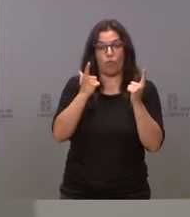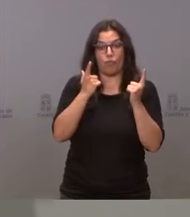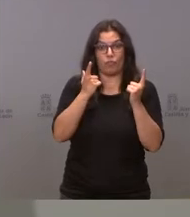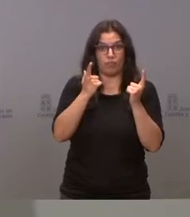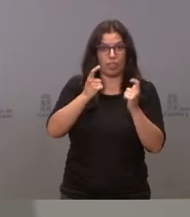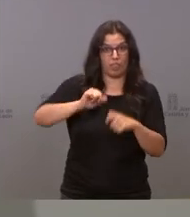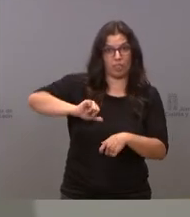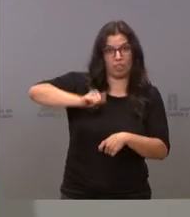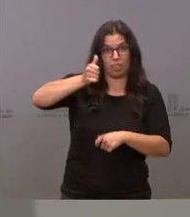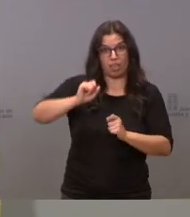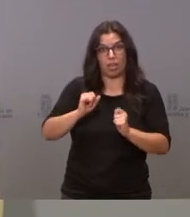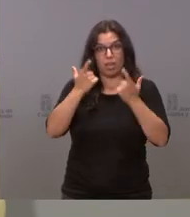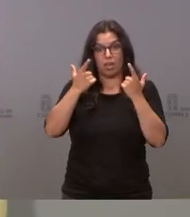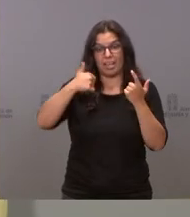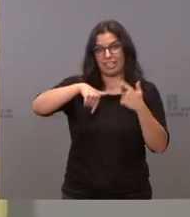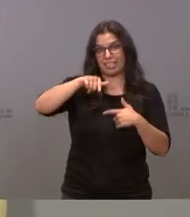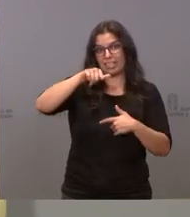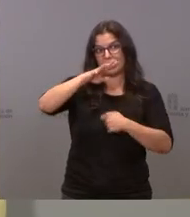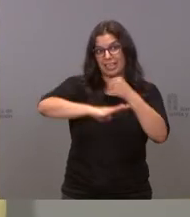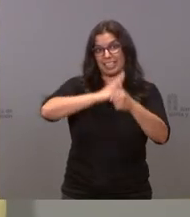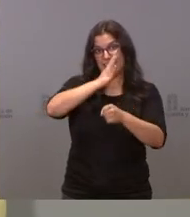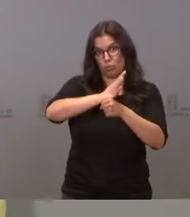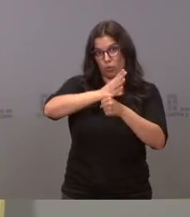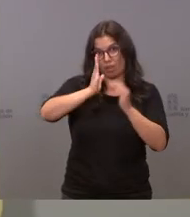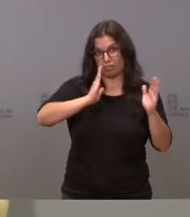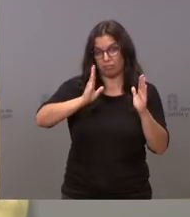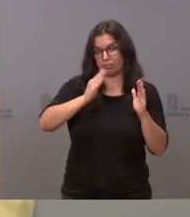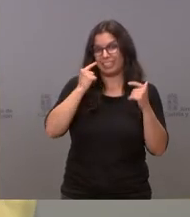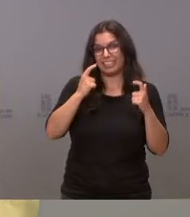la presente legislatura a la mayor brevedad posible.